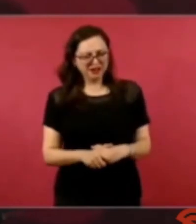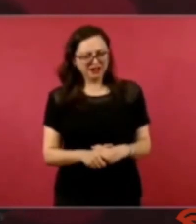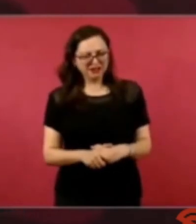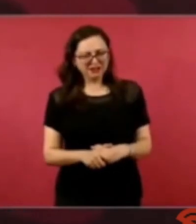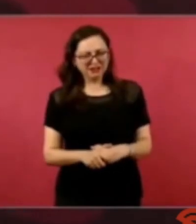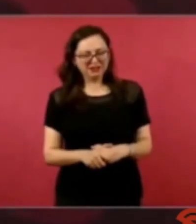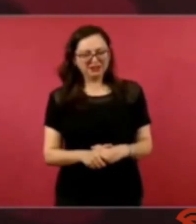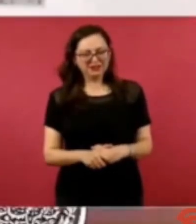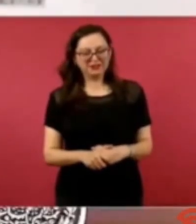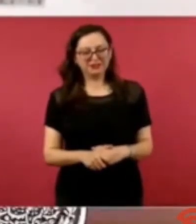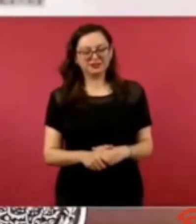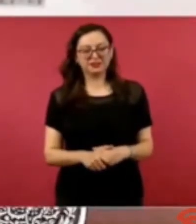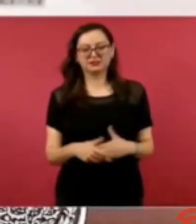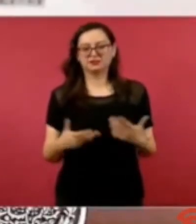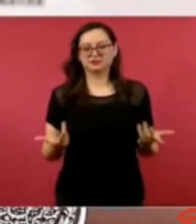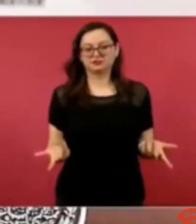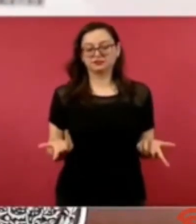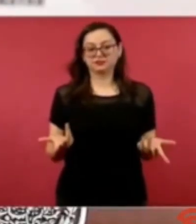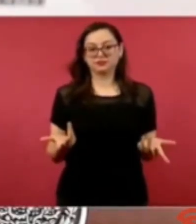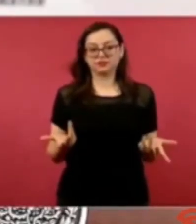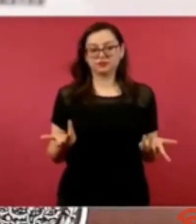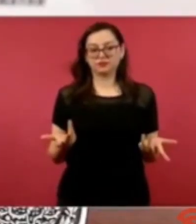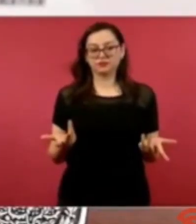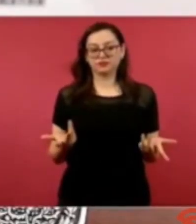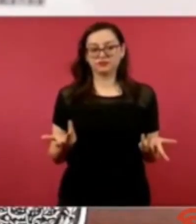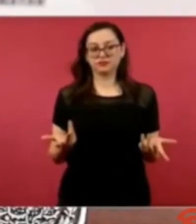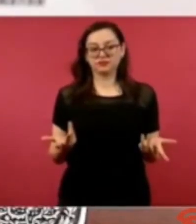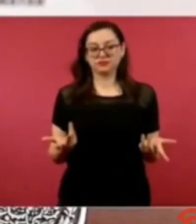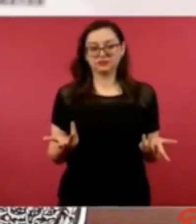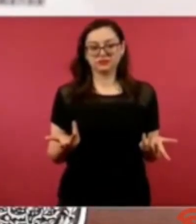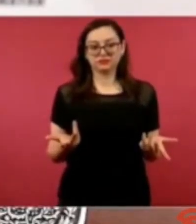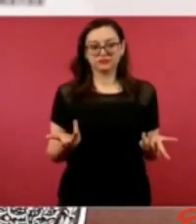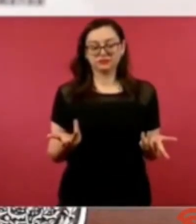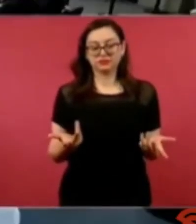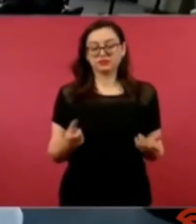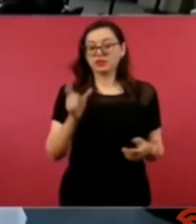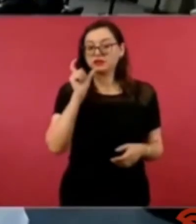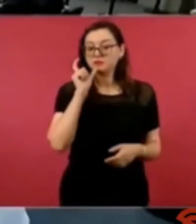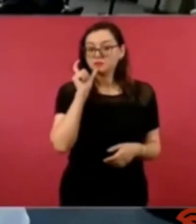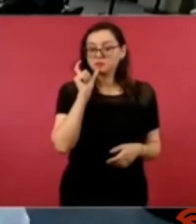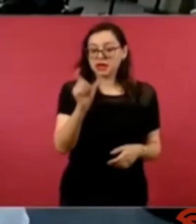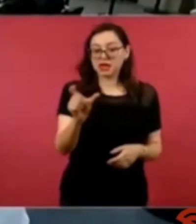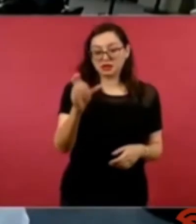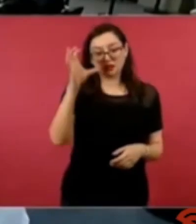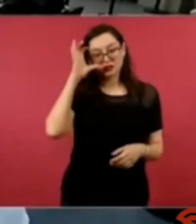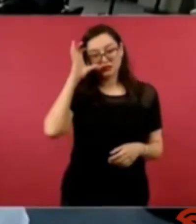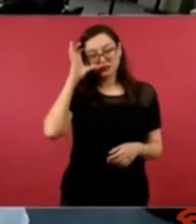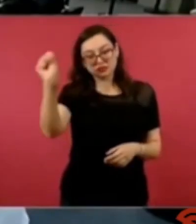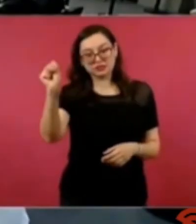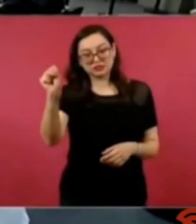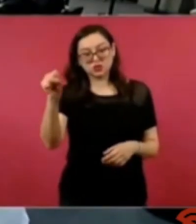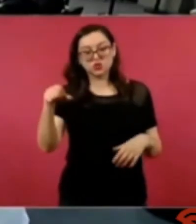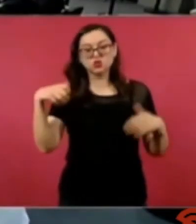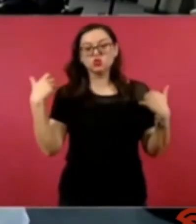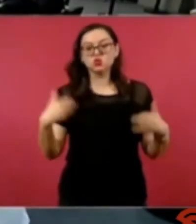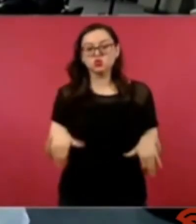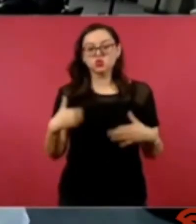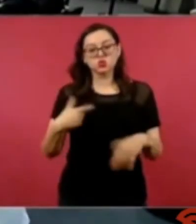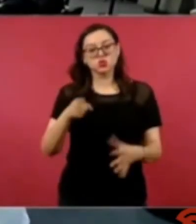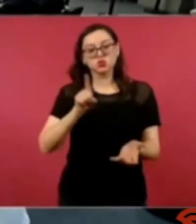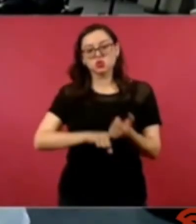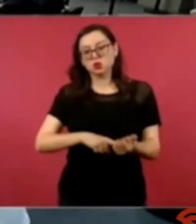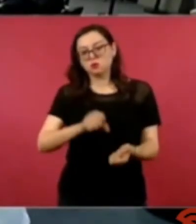un concepto un término una palabra tan bella y tan llena de contenido